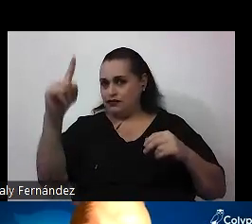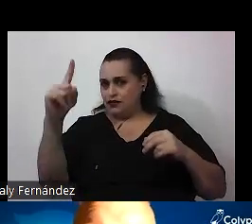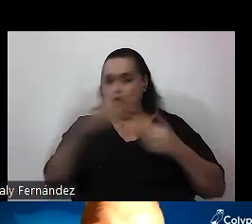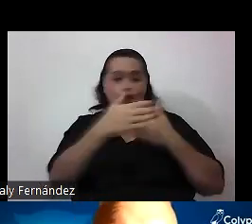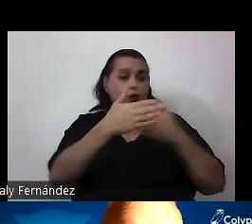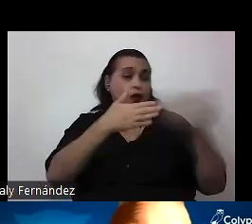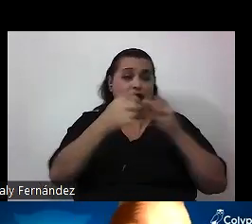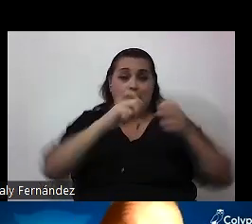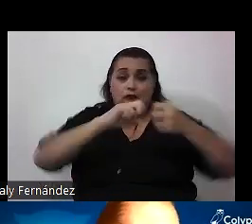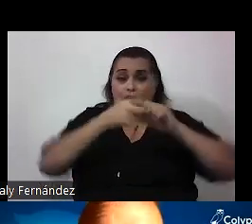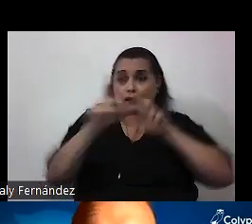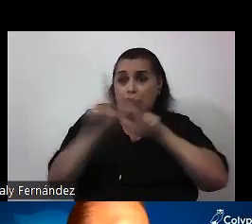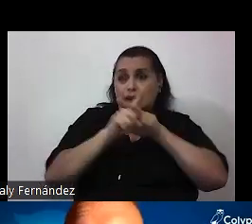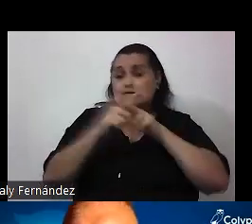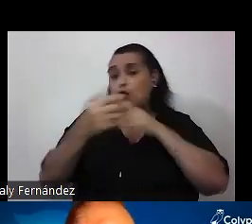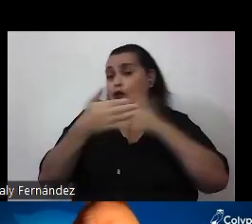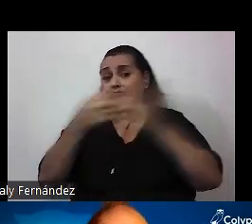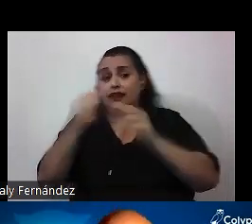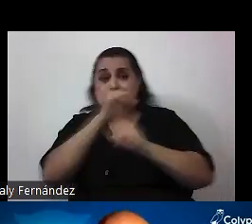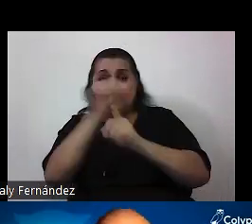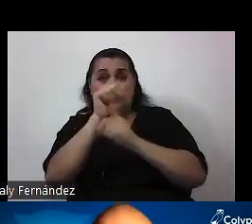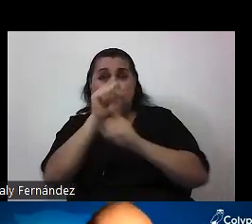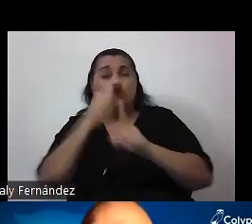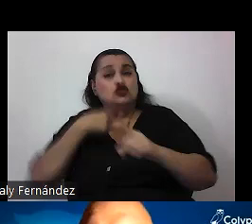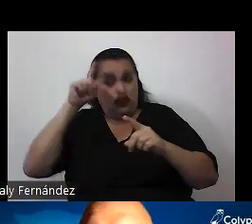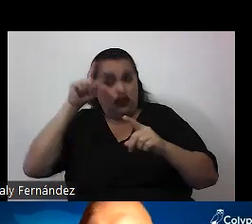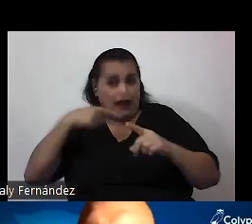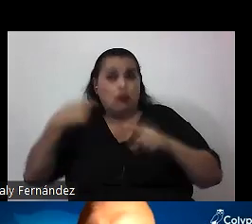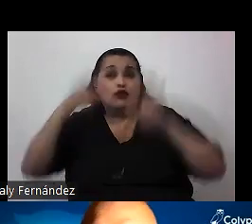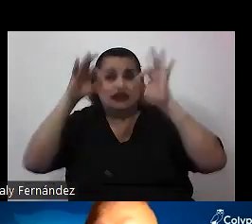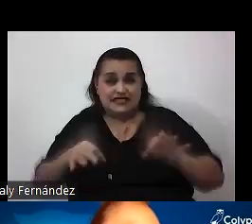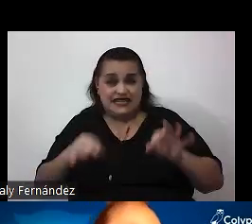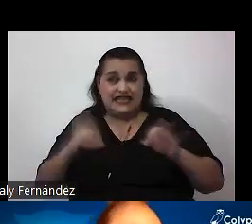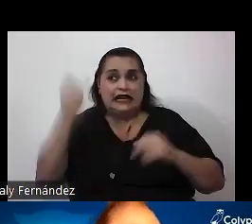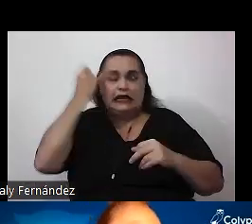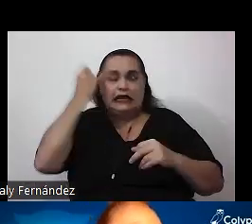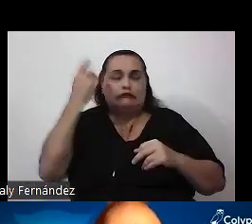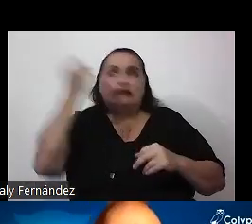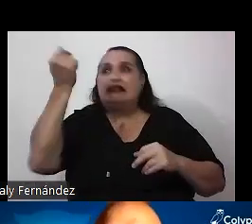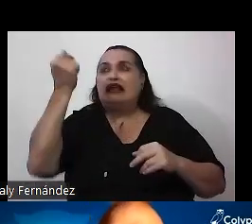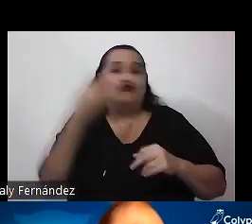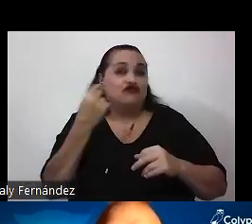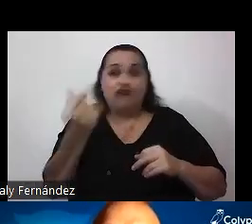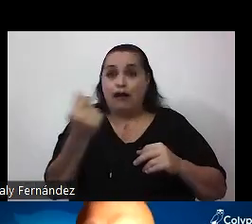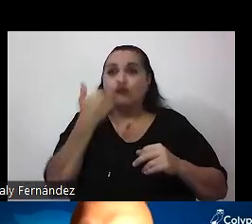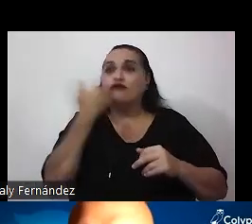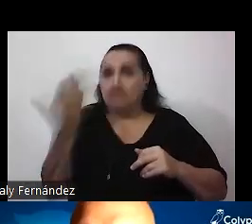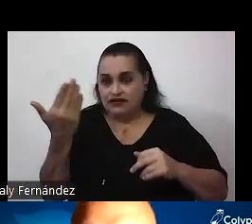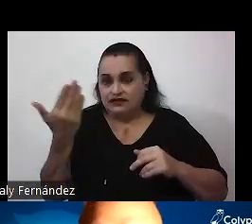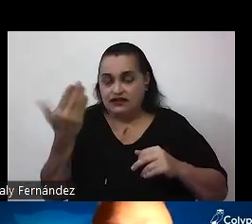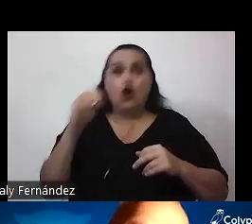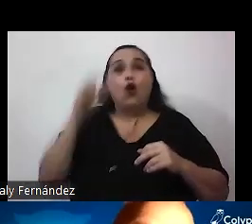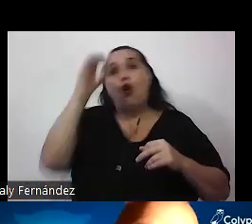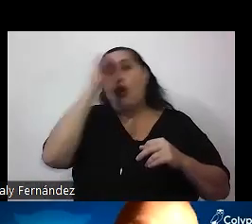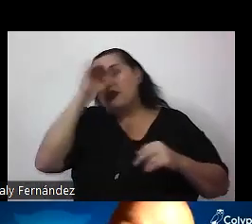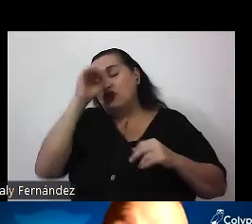situación que nos reclama pensar o decidir, hay ideas que nos vienen a la cabeza de un modo rápido y fácil, opiniones